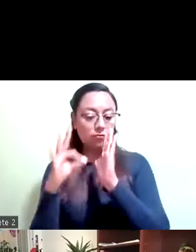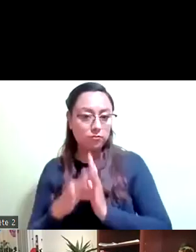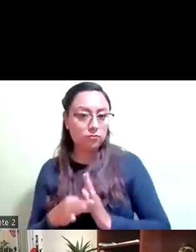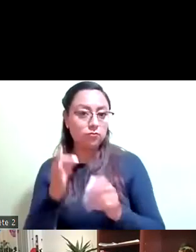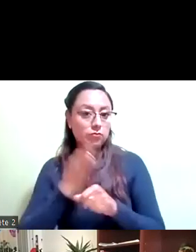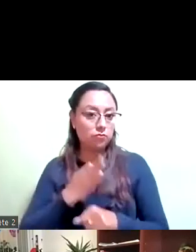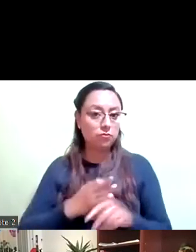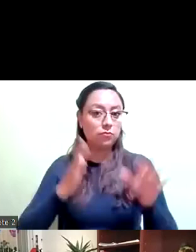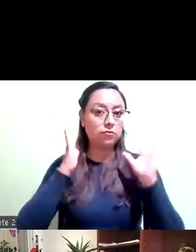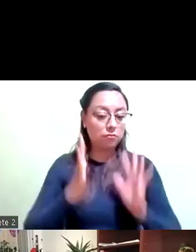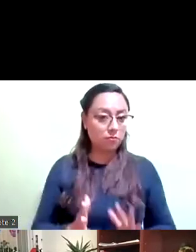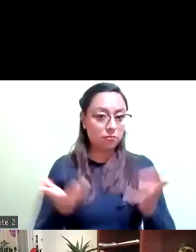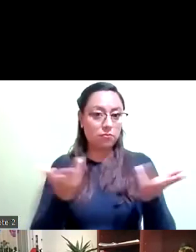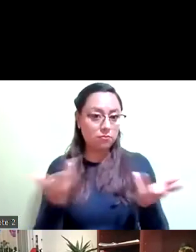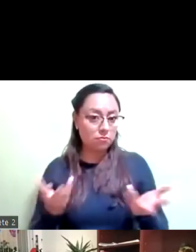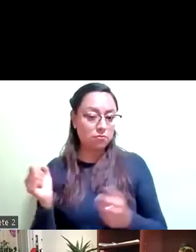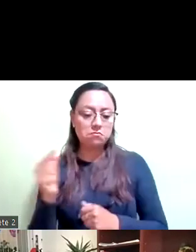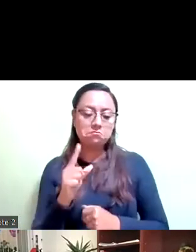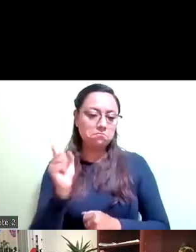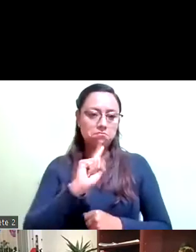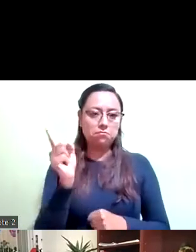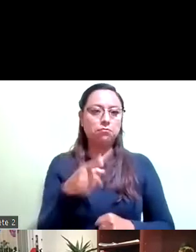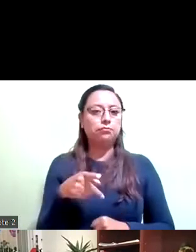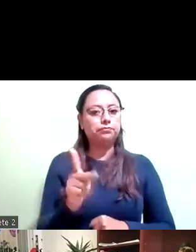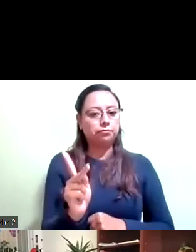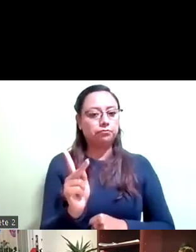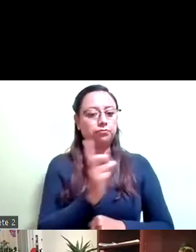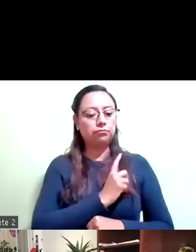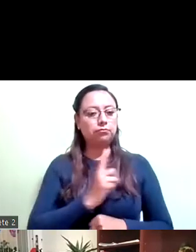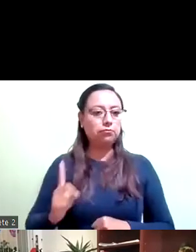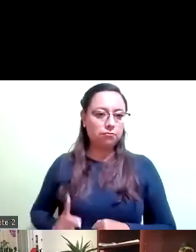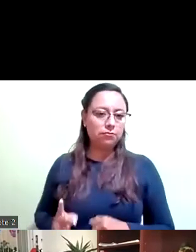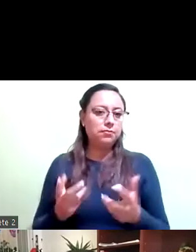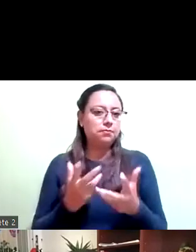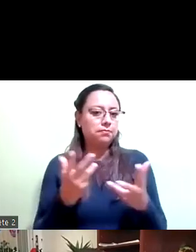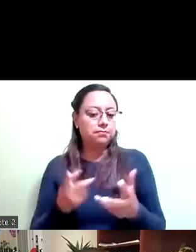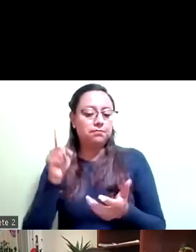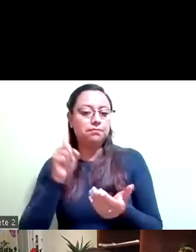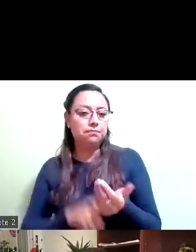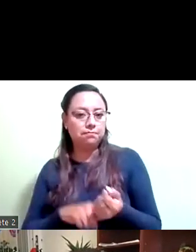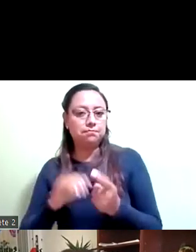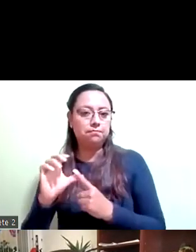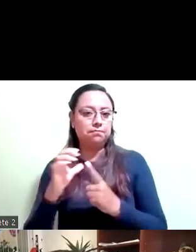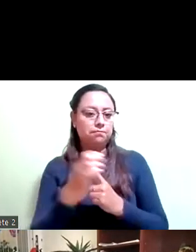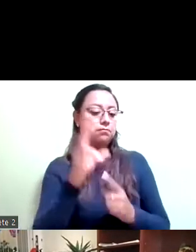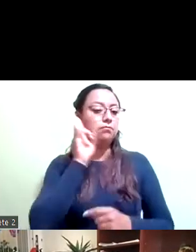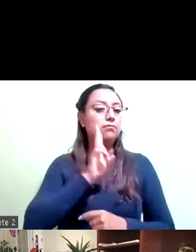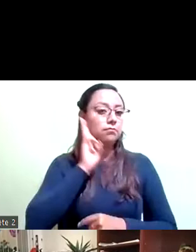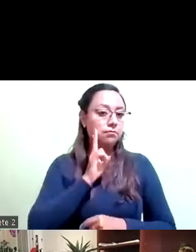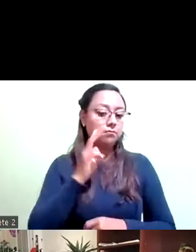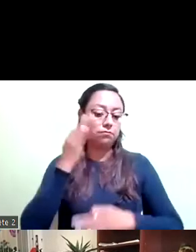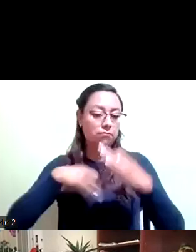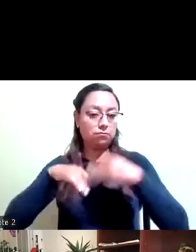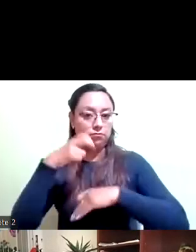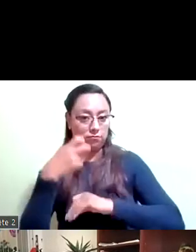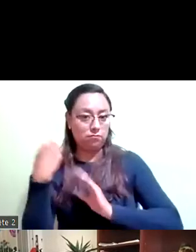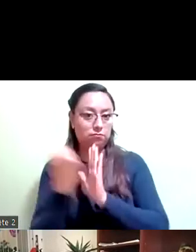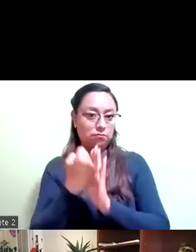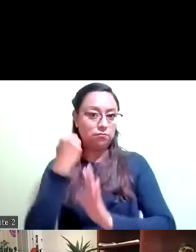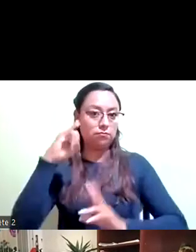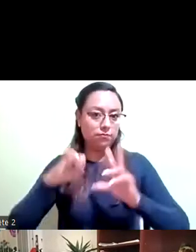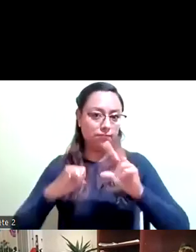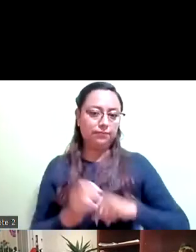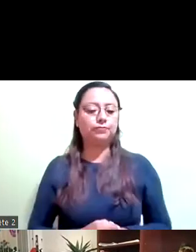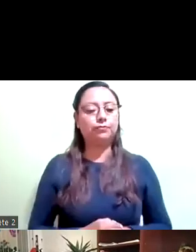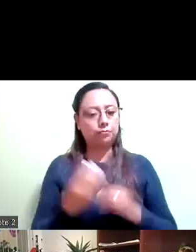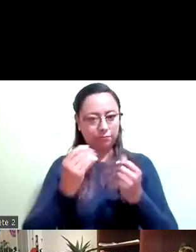habría que subirlos a la comisión y que discutamos si son de aprobar o no. Tomamos nota. Muchas gracias. ¿Alguien